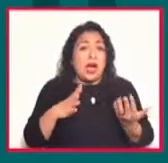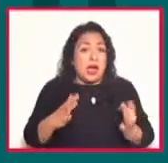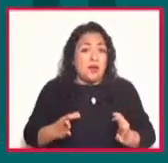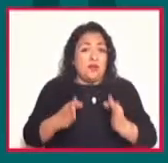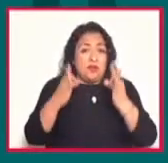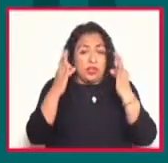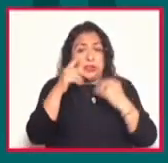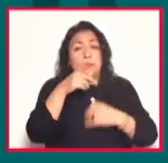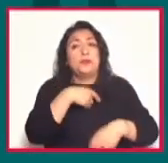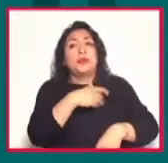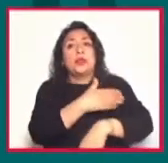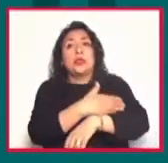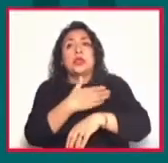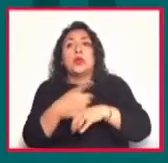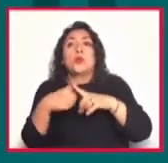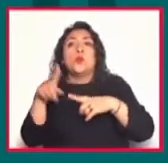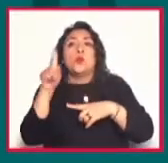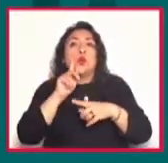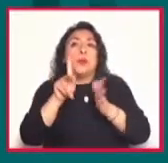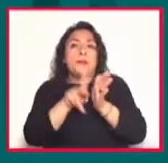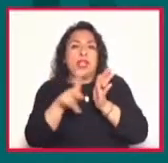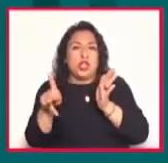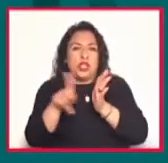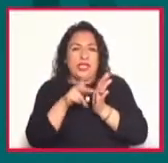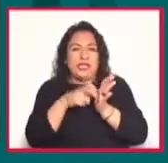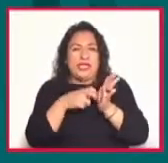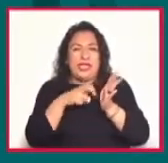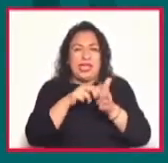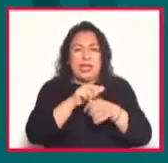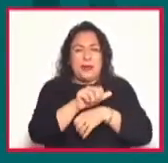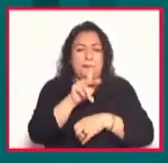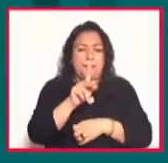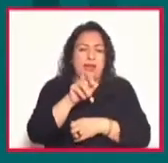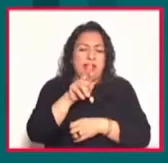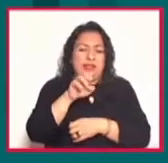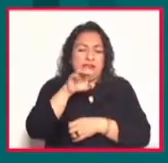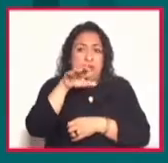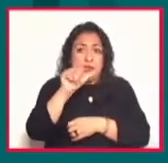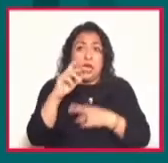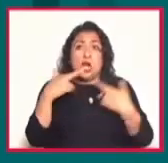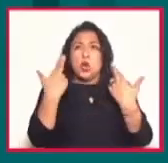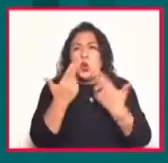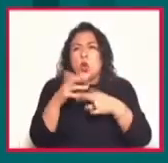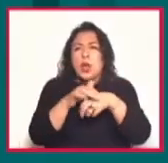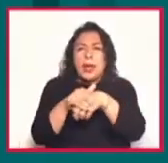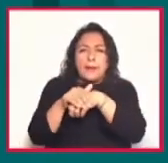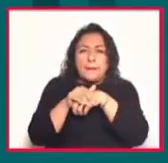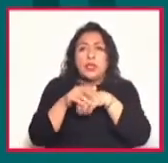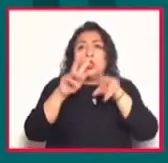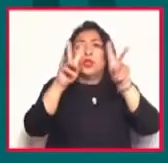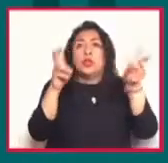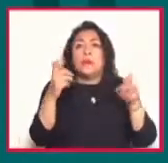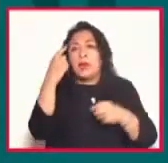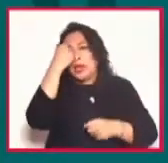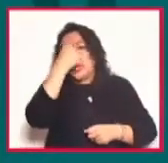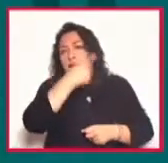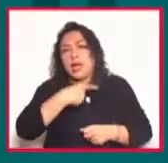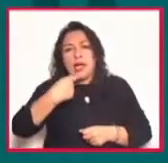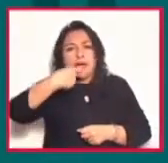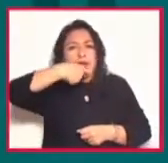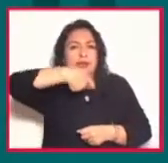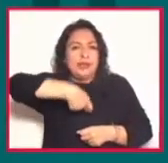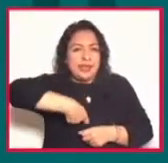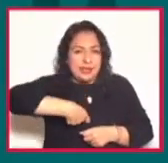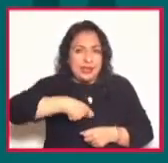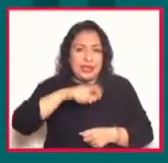Acompañados por la periodista y editora argentina Patricia Colesnikov, esta reunión de colegas y amigos se llamó Las Caras de la Identidad con